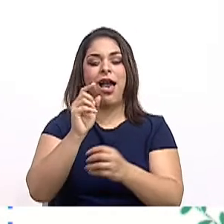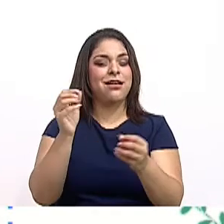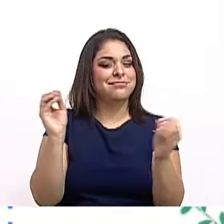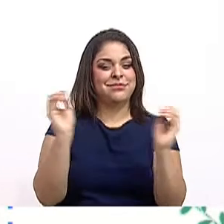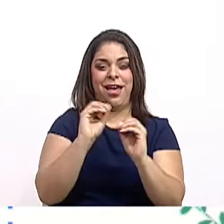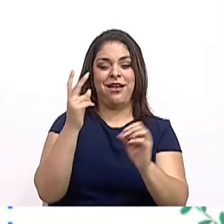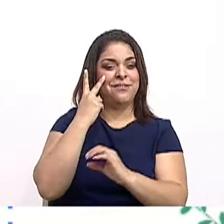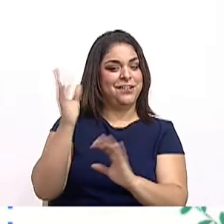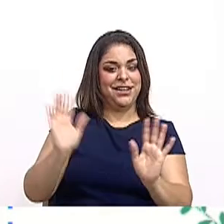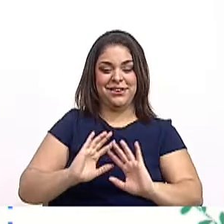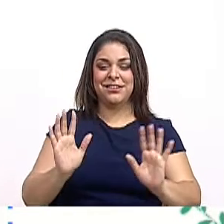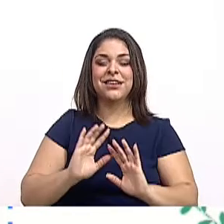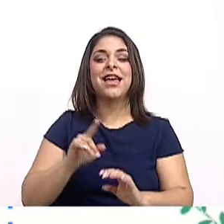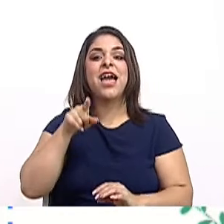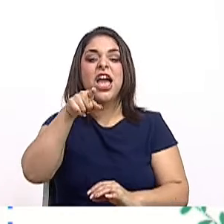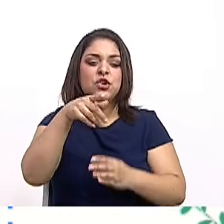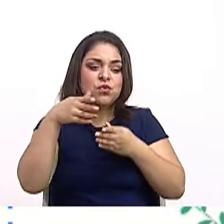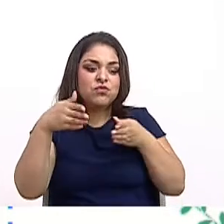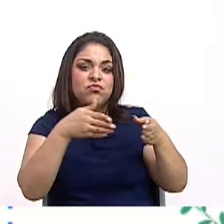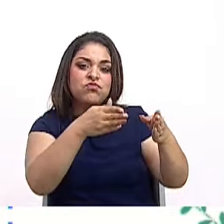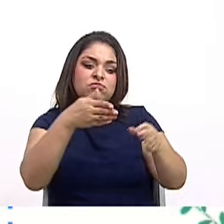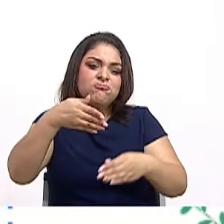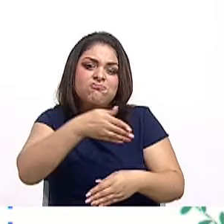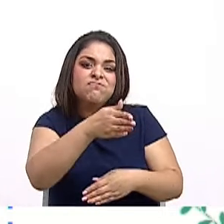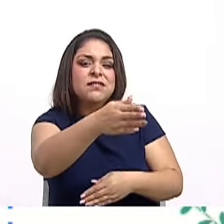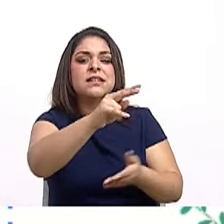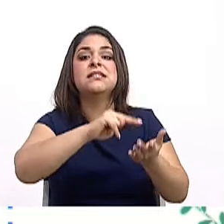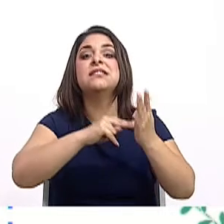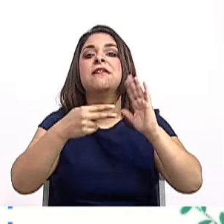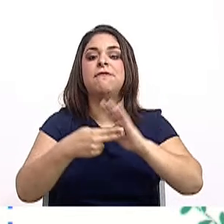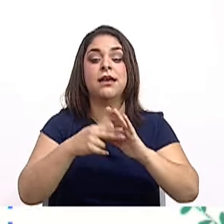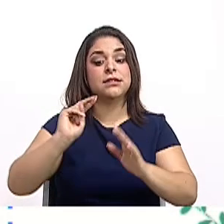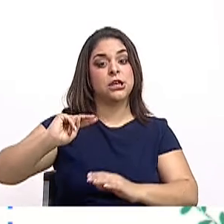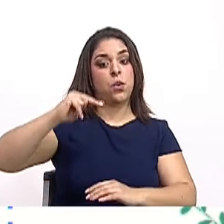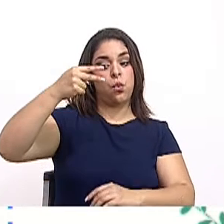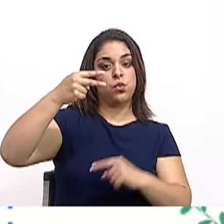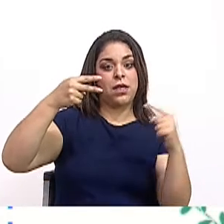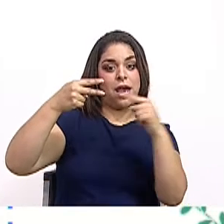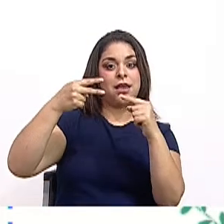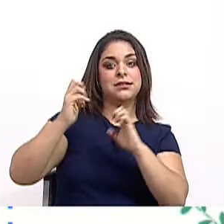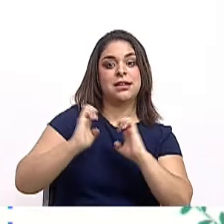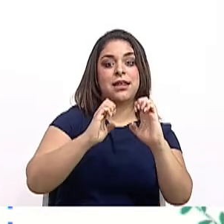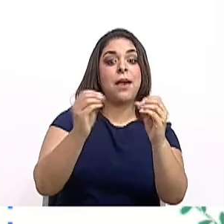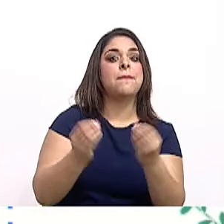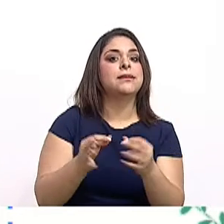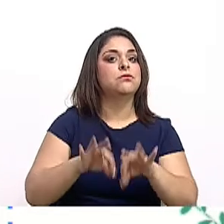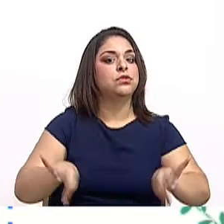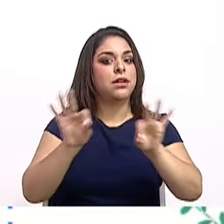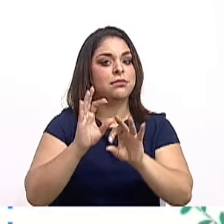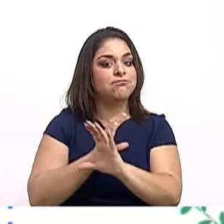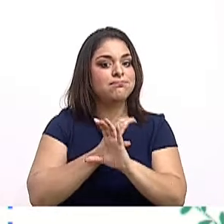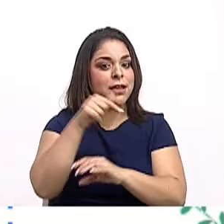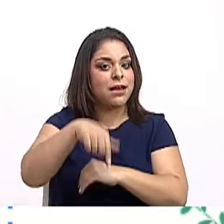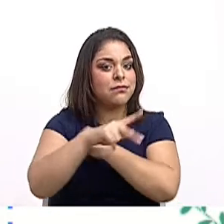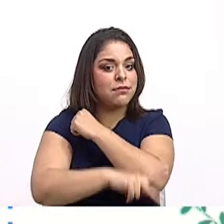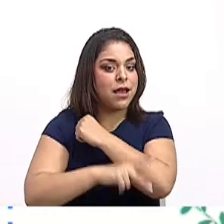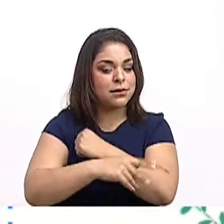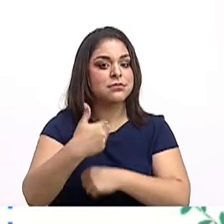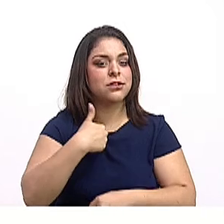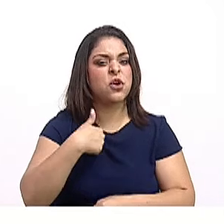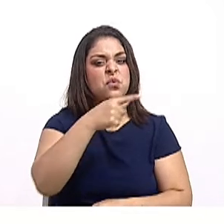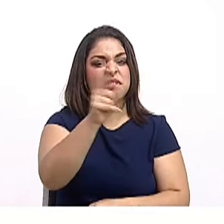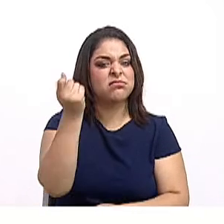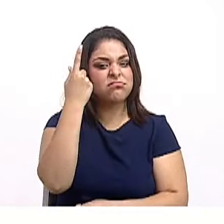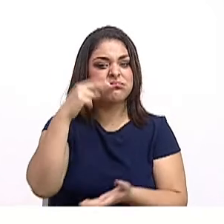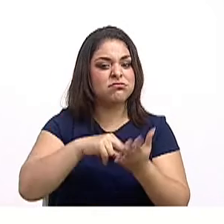ver. Esta es la segunda estrategia más importante de conservación que tiene el país. Pero entonces, ¿qué entendemos por